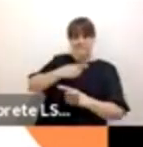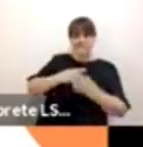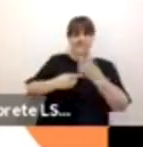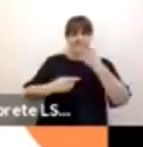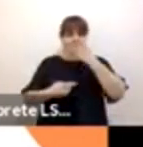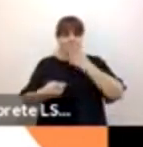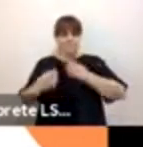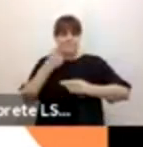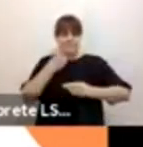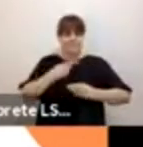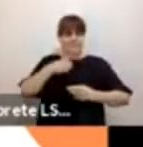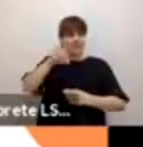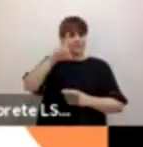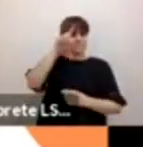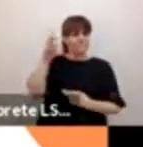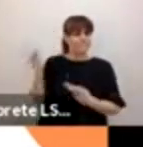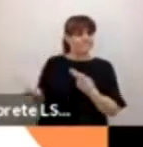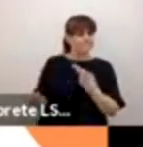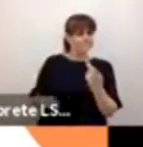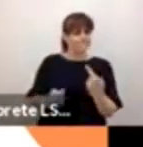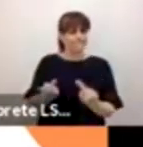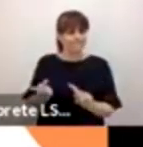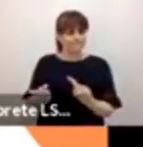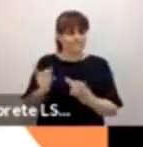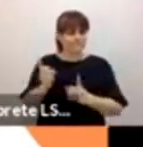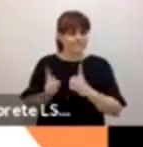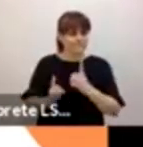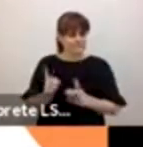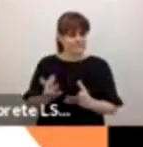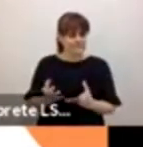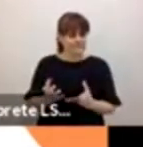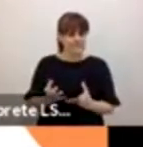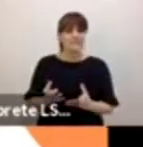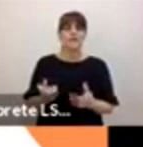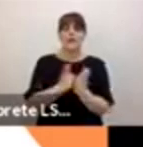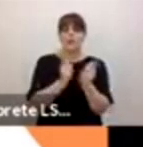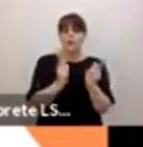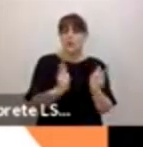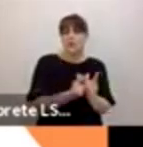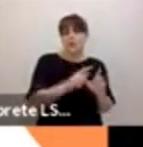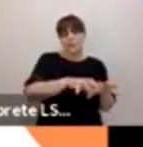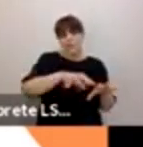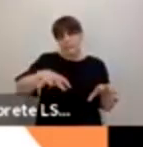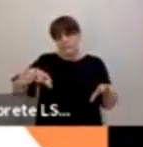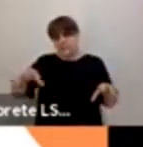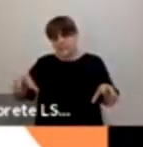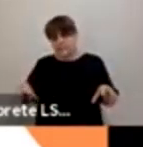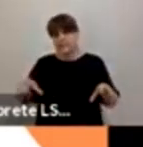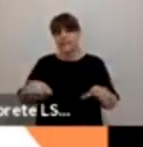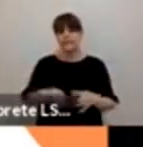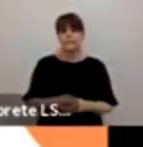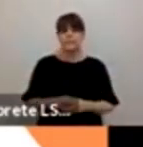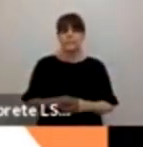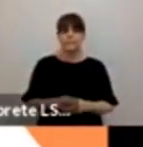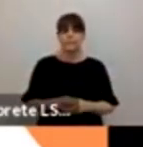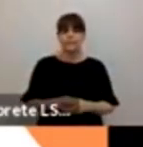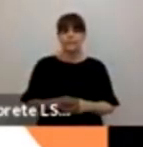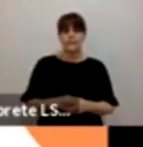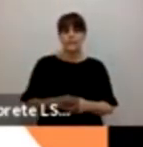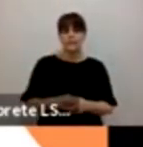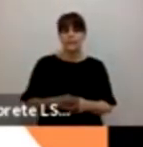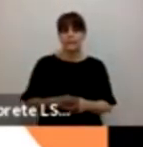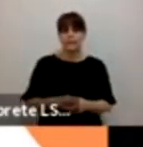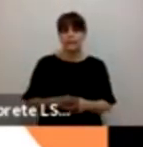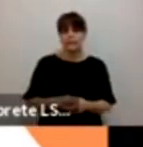pero entre grupos de diferentes edades, entre grupos urbanos rurales, etc. Entonces, claramente tiene